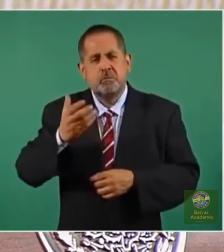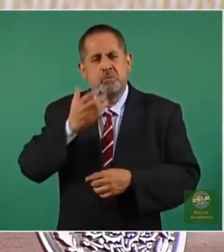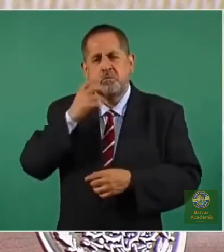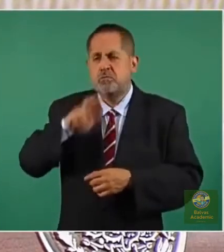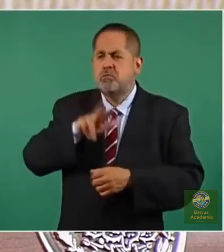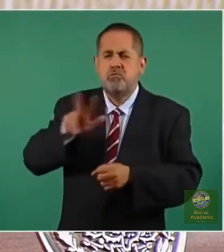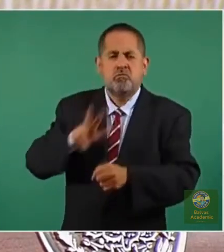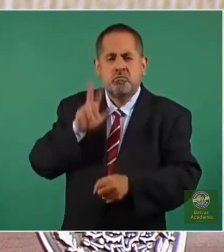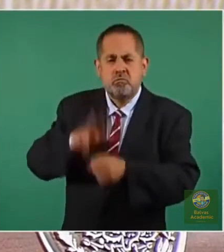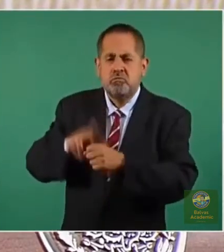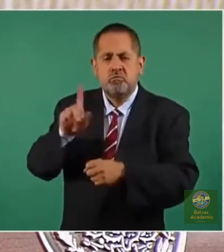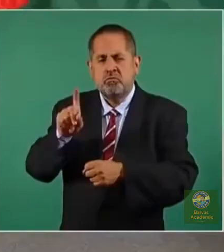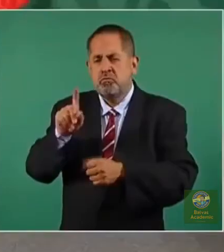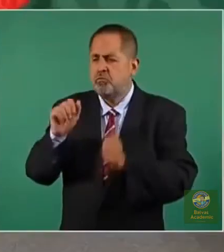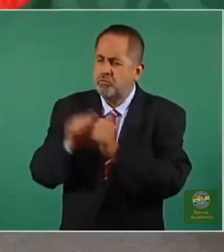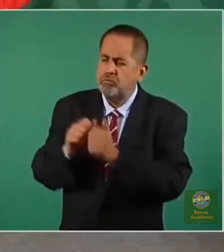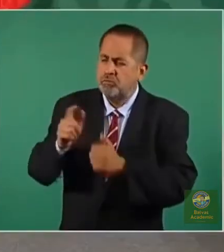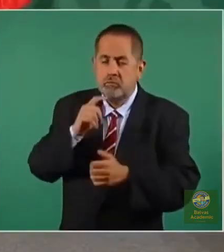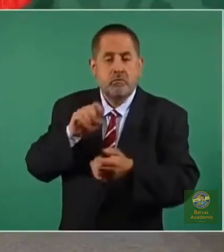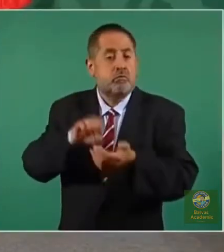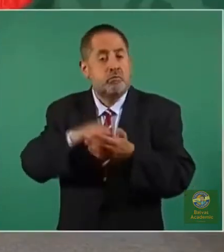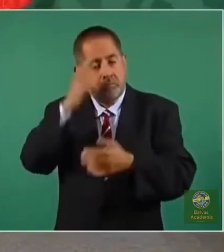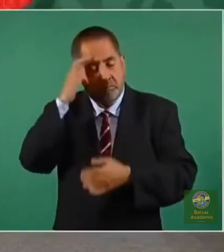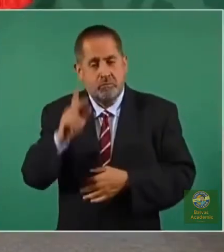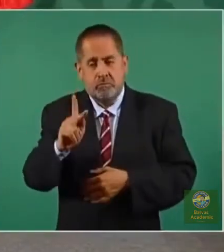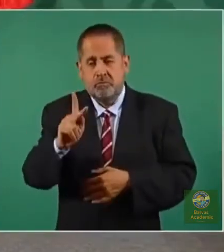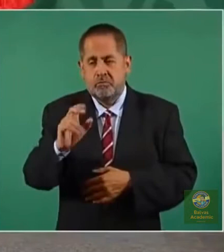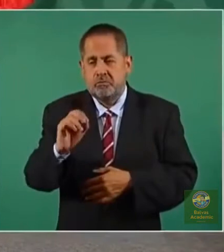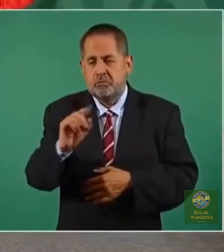En el caso de Chiapas, el pozole,